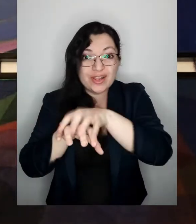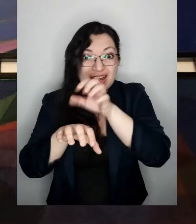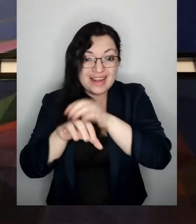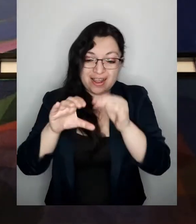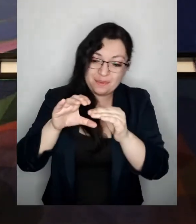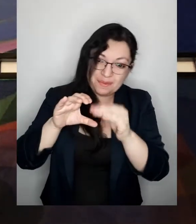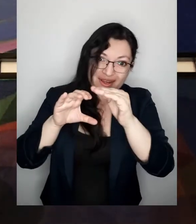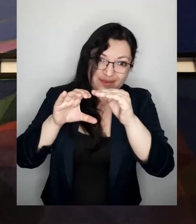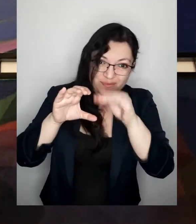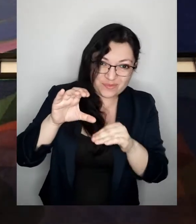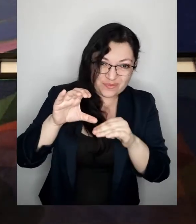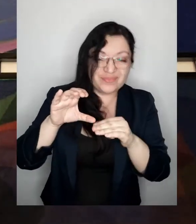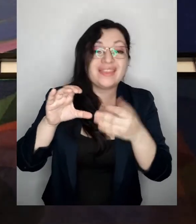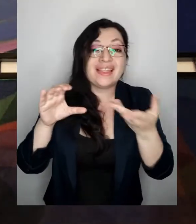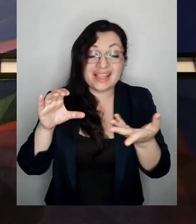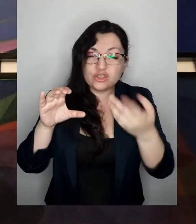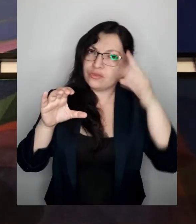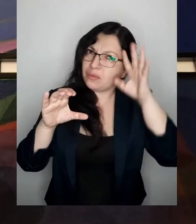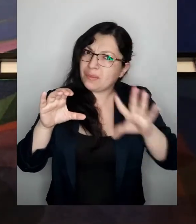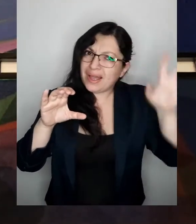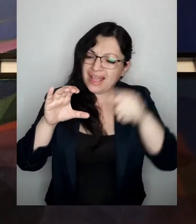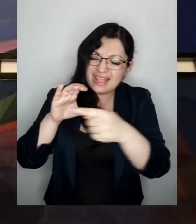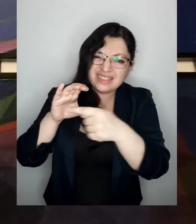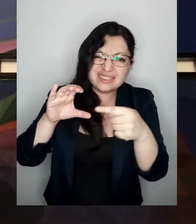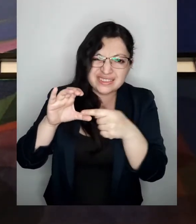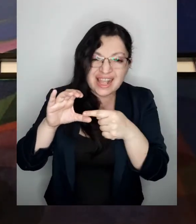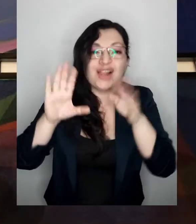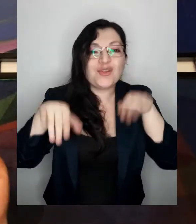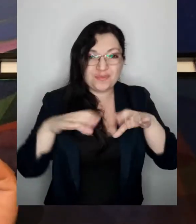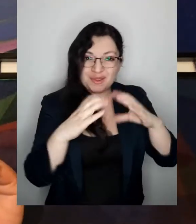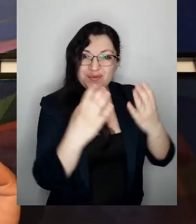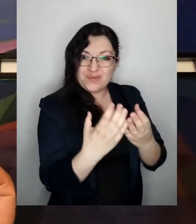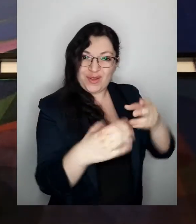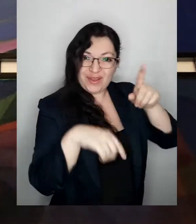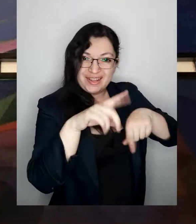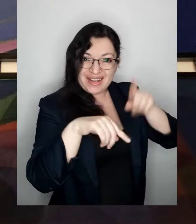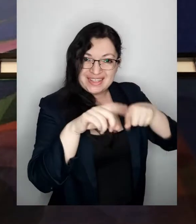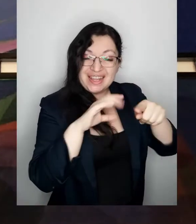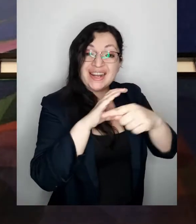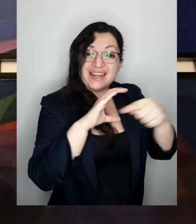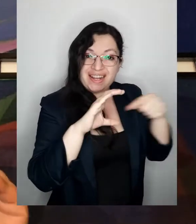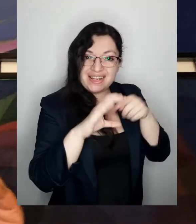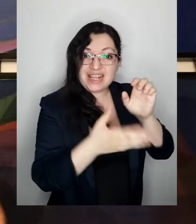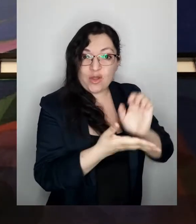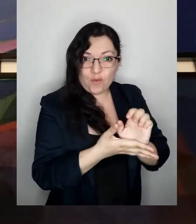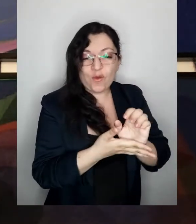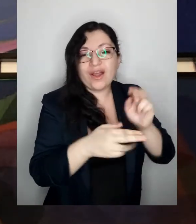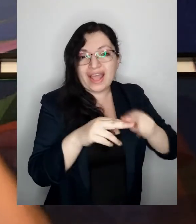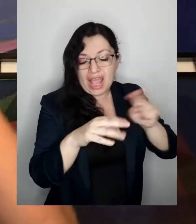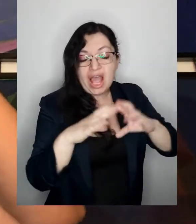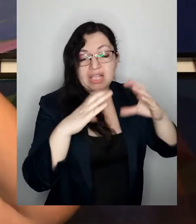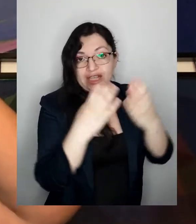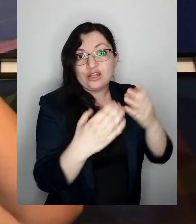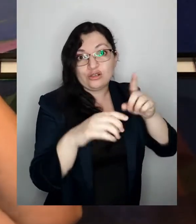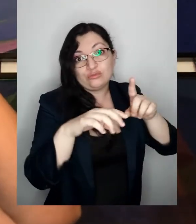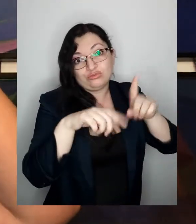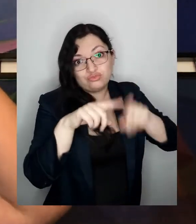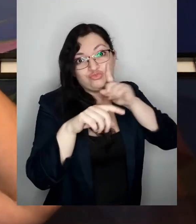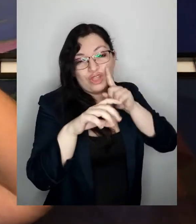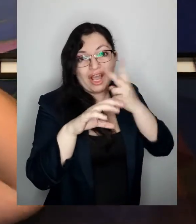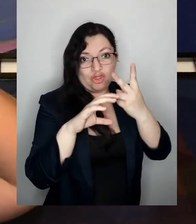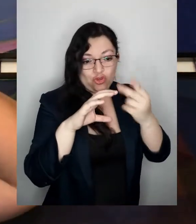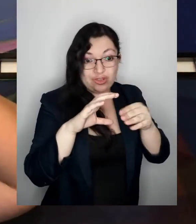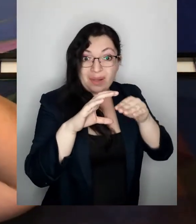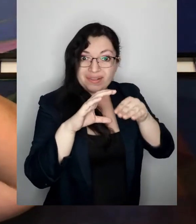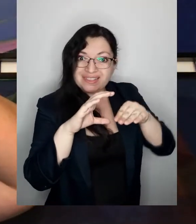dos y vamos a imaginar entonces que esa línea es la línea imaginaria del ecuador que divide a la tierra en dos partes